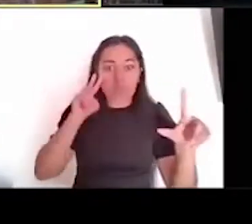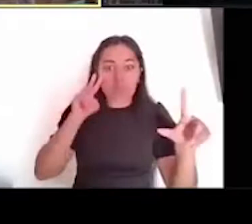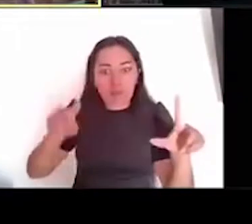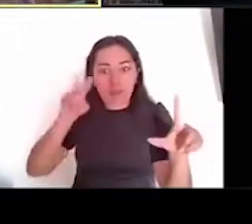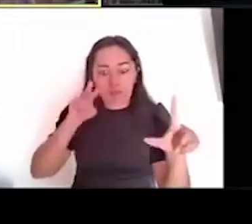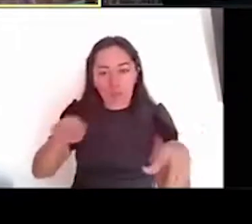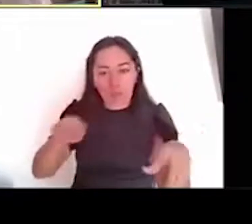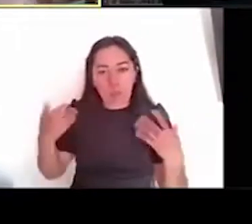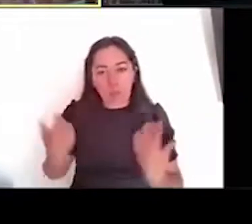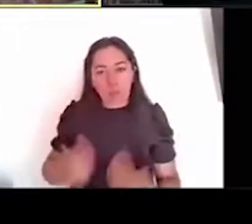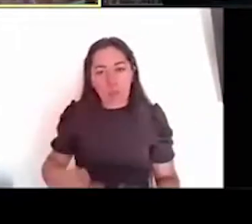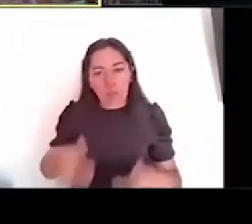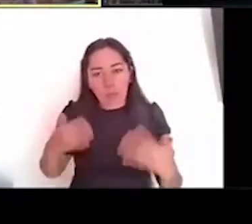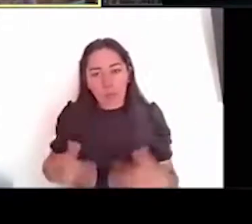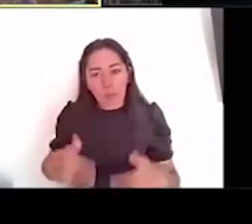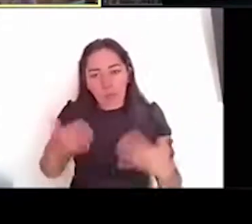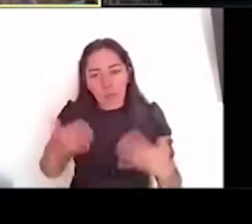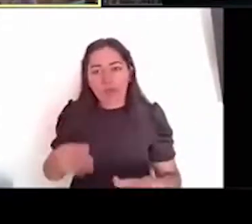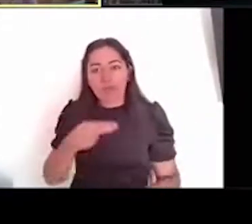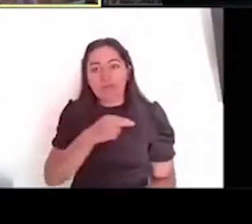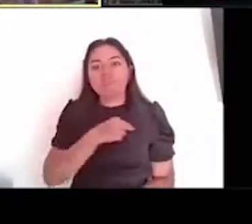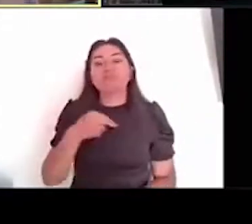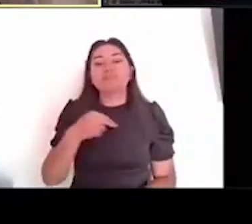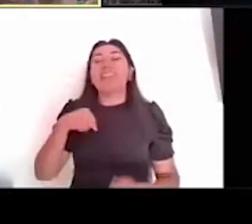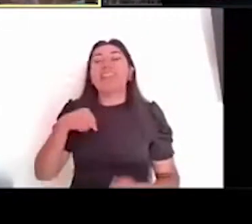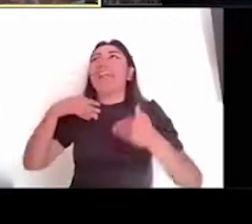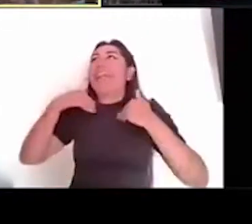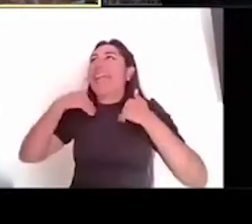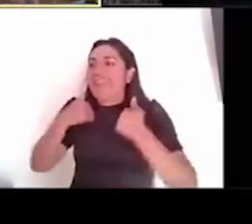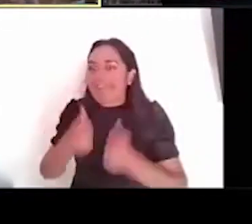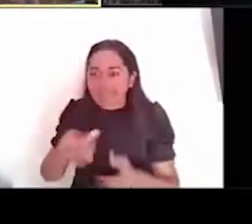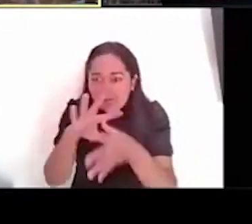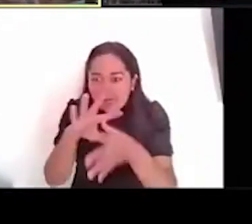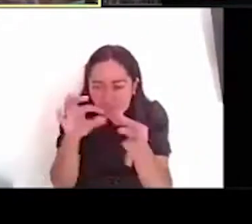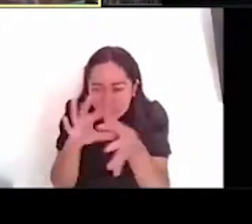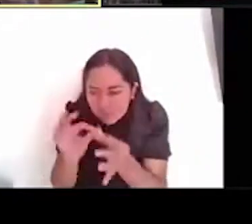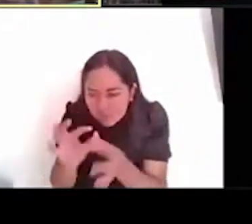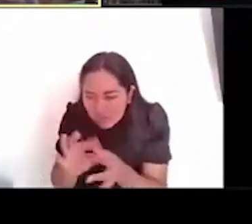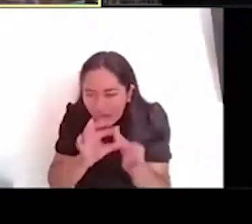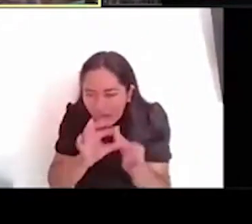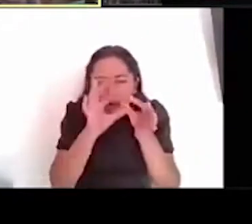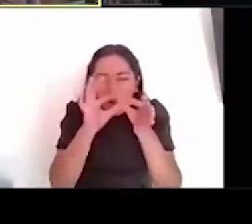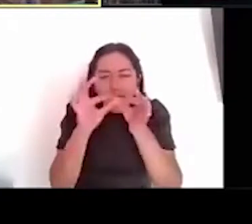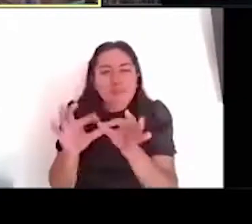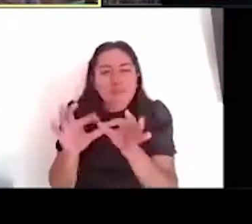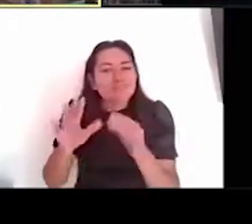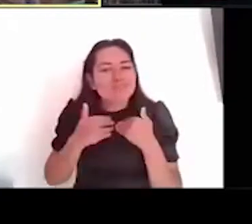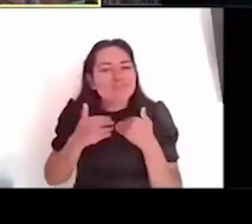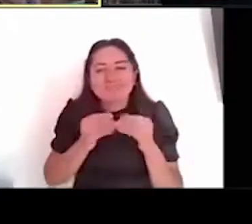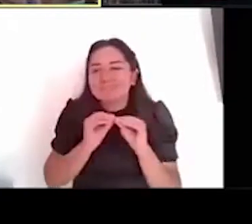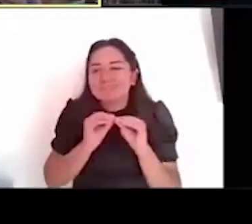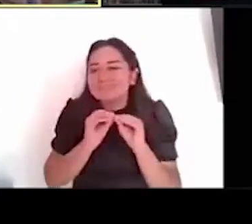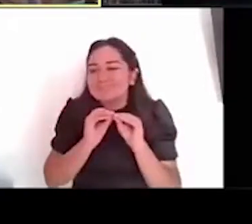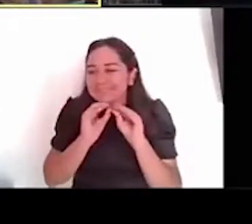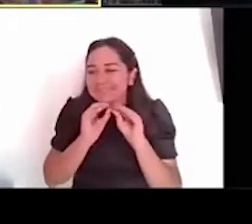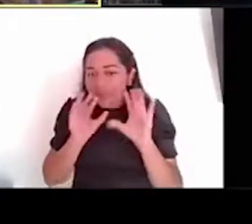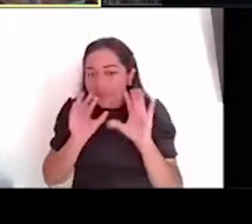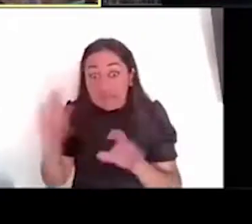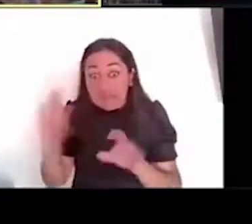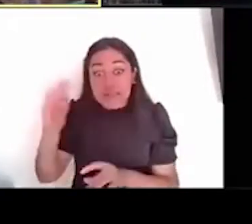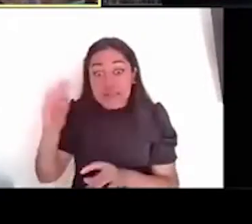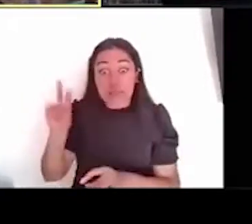complemento y nos va a permitir entender mucho mejor toda esta, toda esta dinámica, que a lo mejor en un inicio